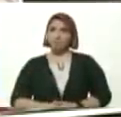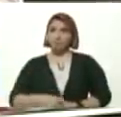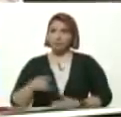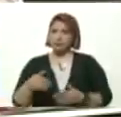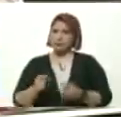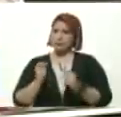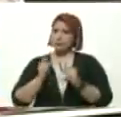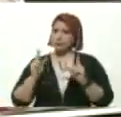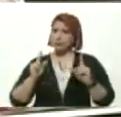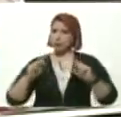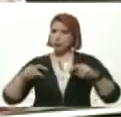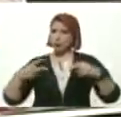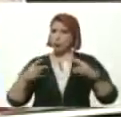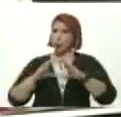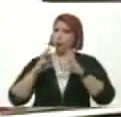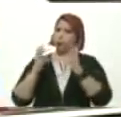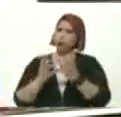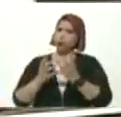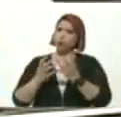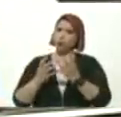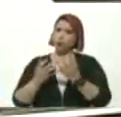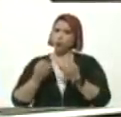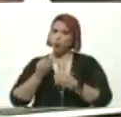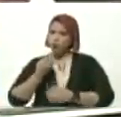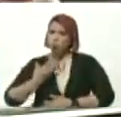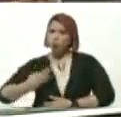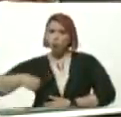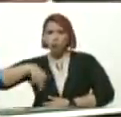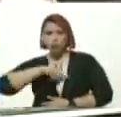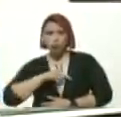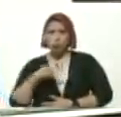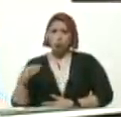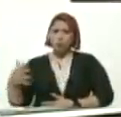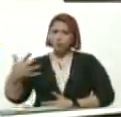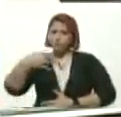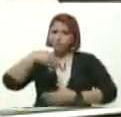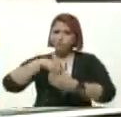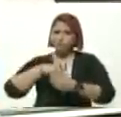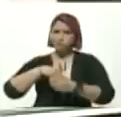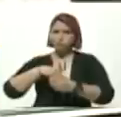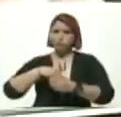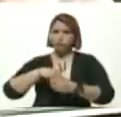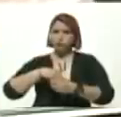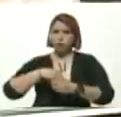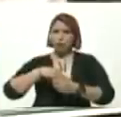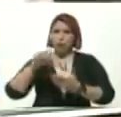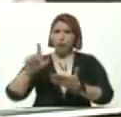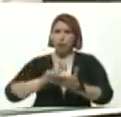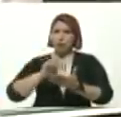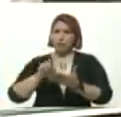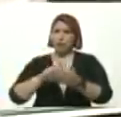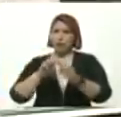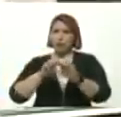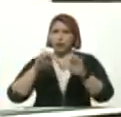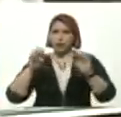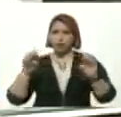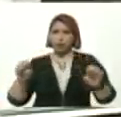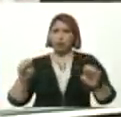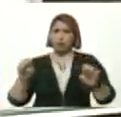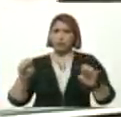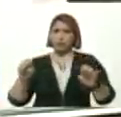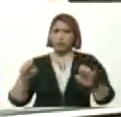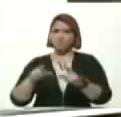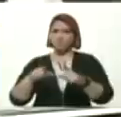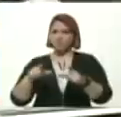En El Mundo Y Bueno Hoy Recogemos En Este libro Lo Que Se Llama Educación Lugarizada Desde